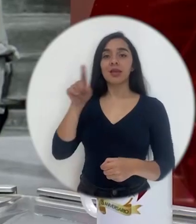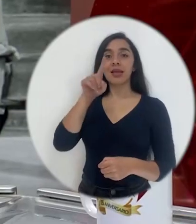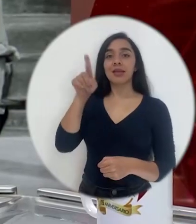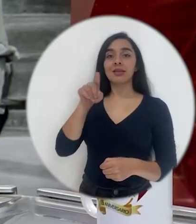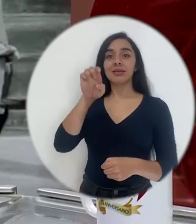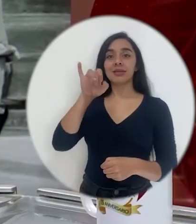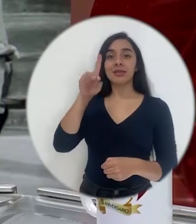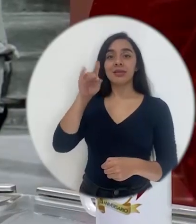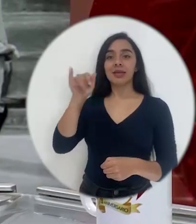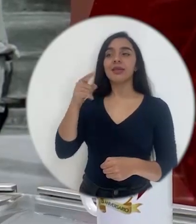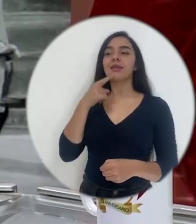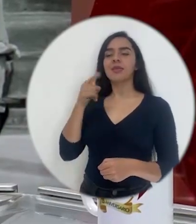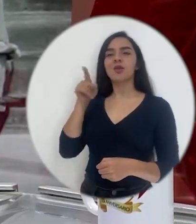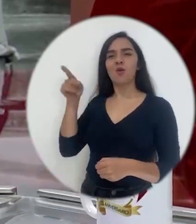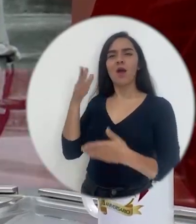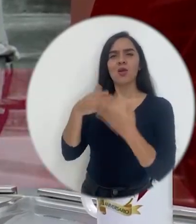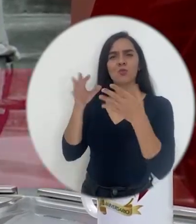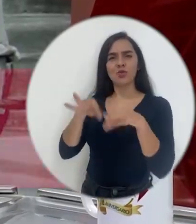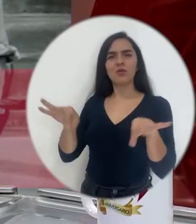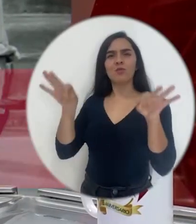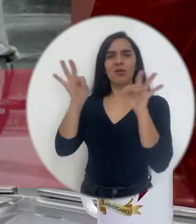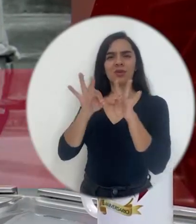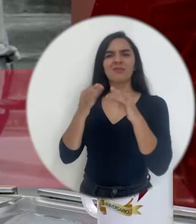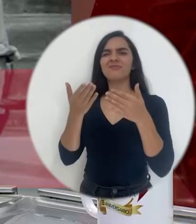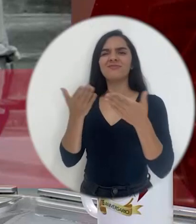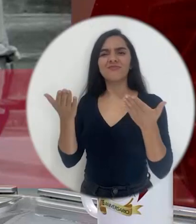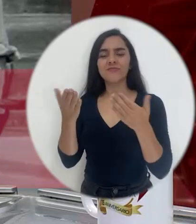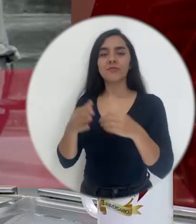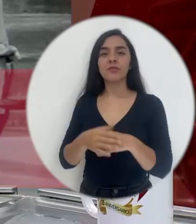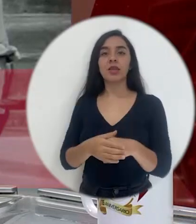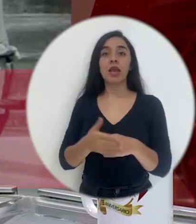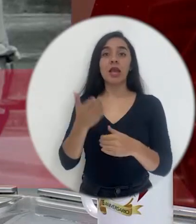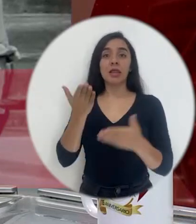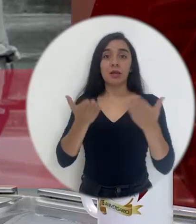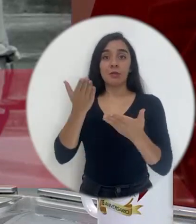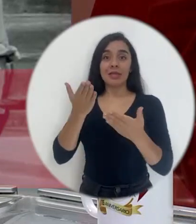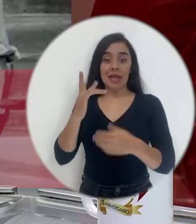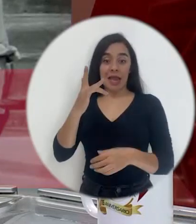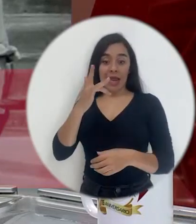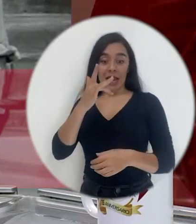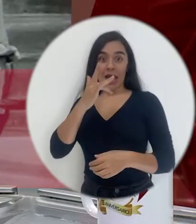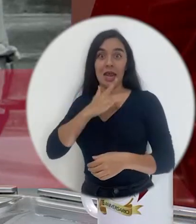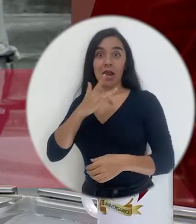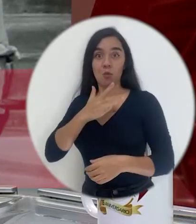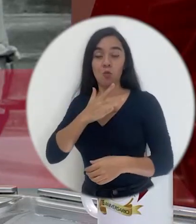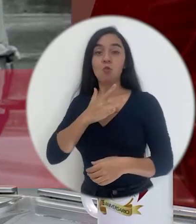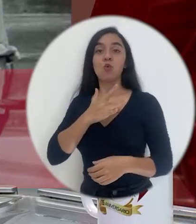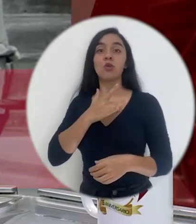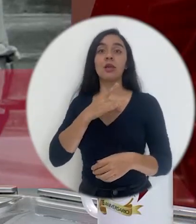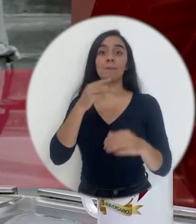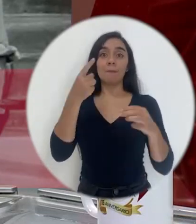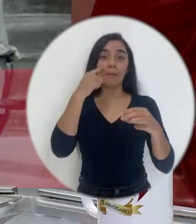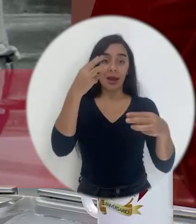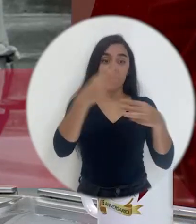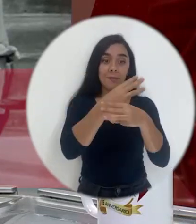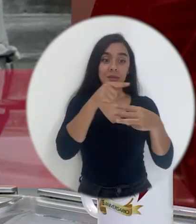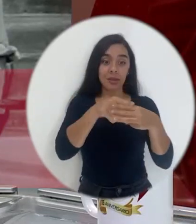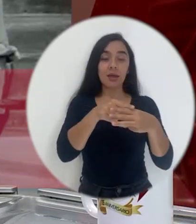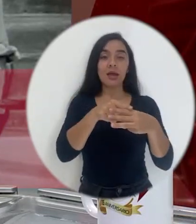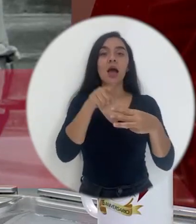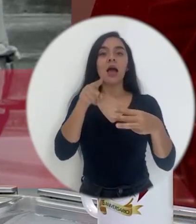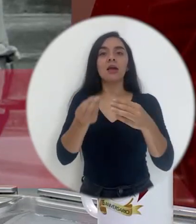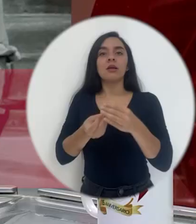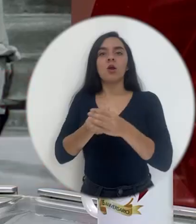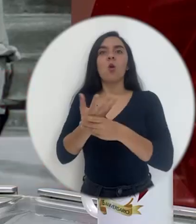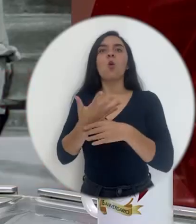Doña Seidy, toca un punto bien importante, ¿verdad? El tema de que, en realidad, el amor por la matemática nace en el trabajo en clase, porque